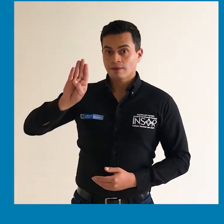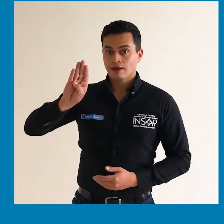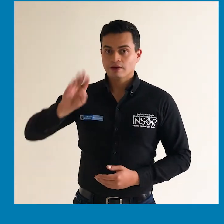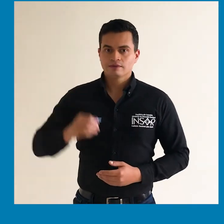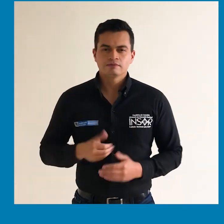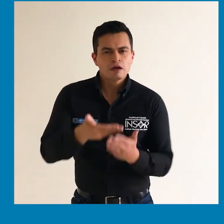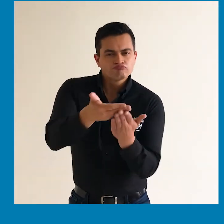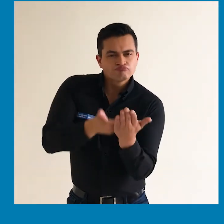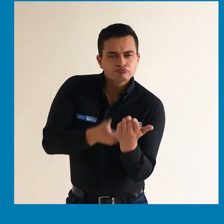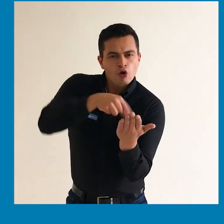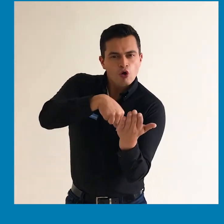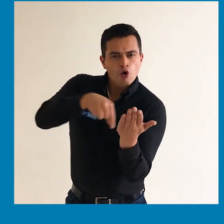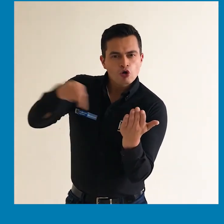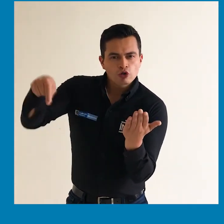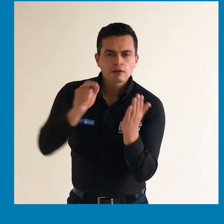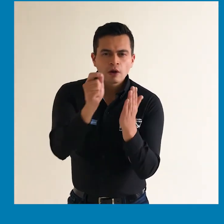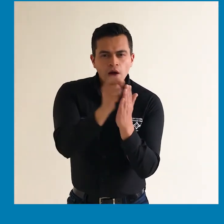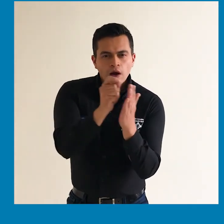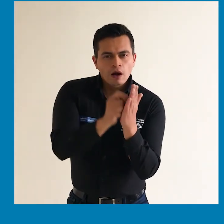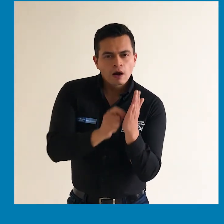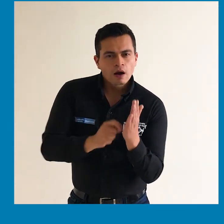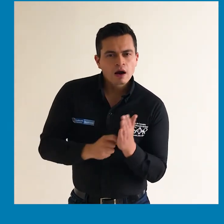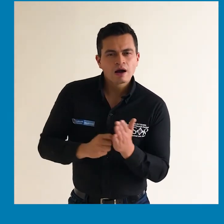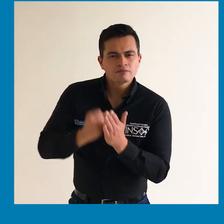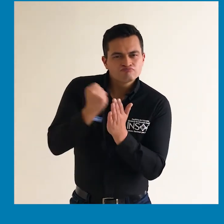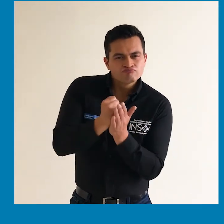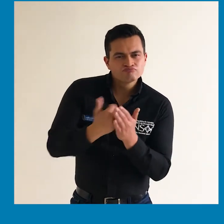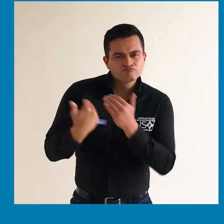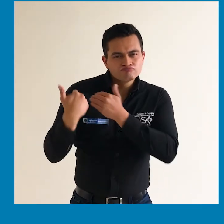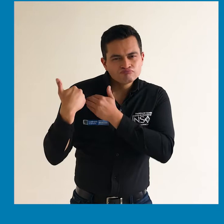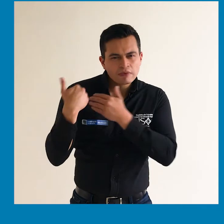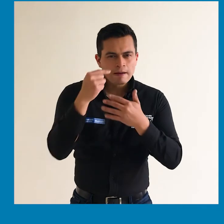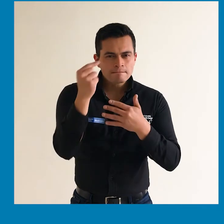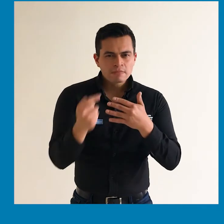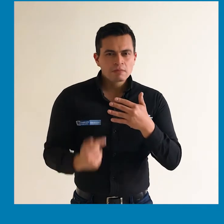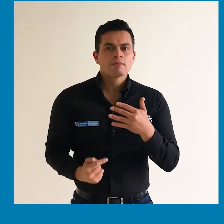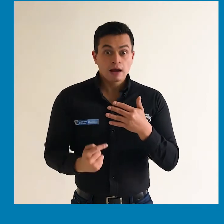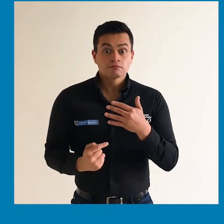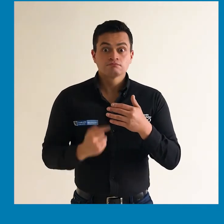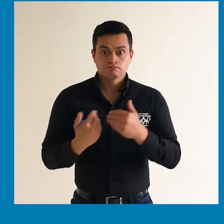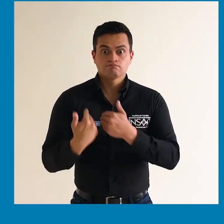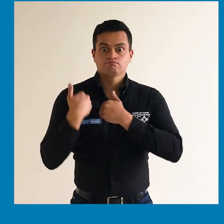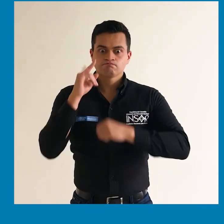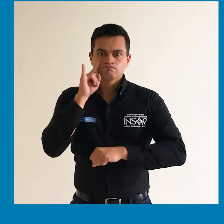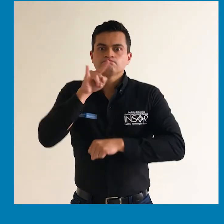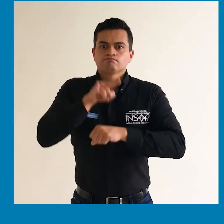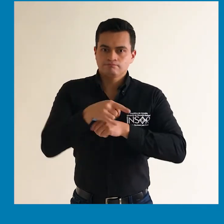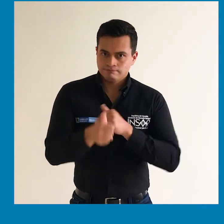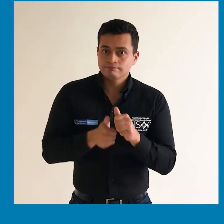B. Realizar el seguimiento y evaluación de las obligaciones contractuales.